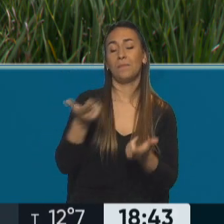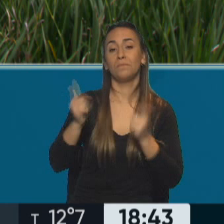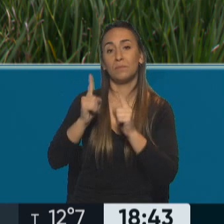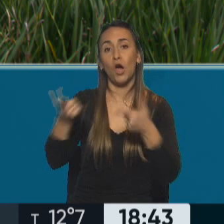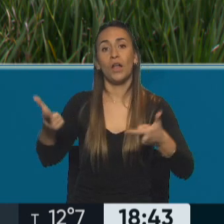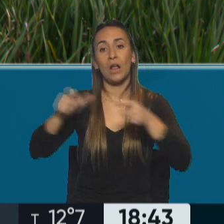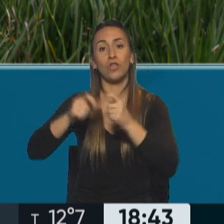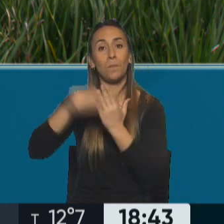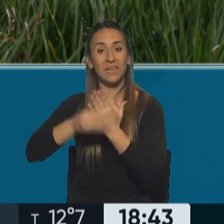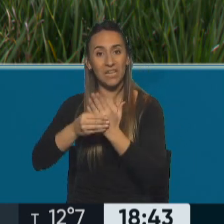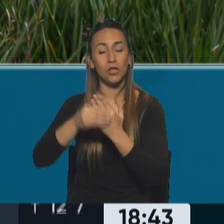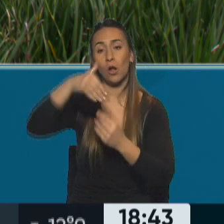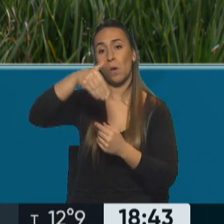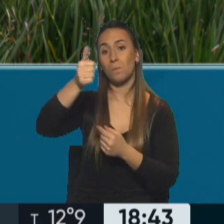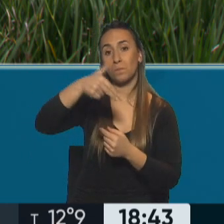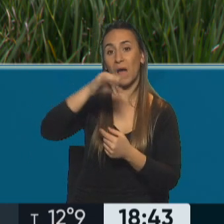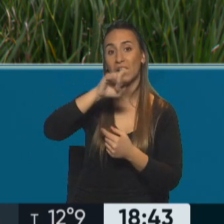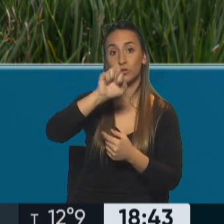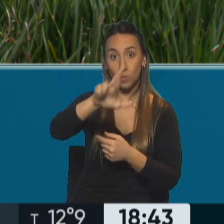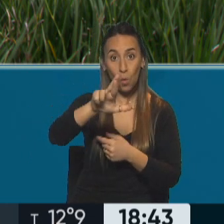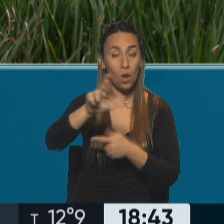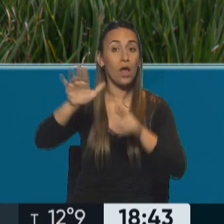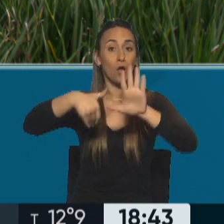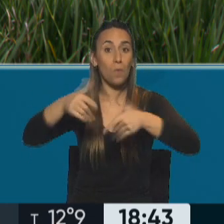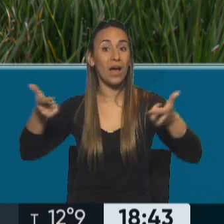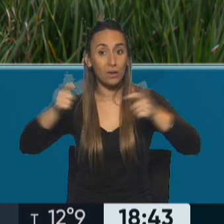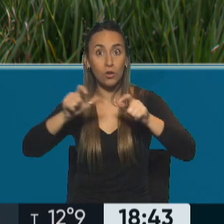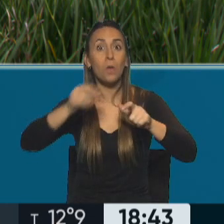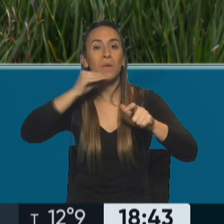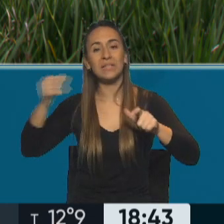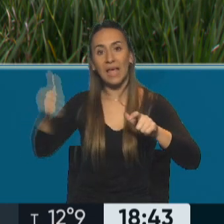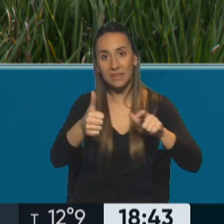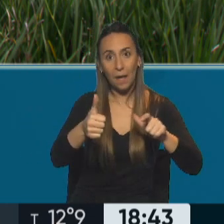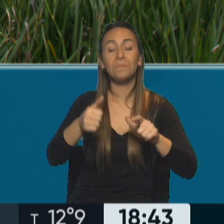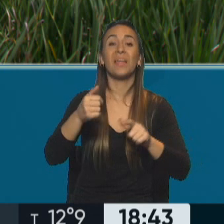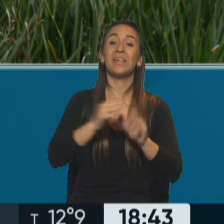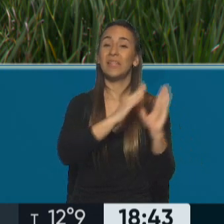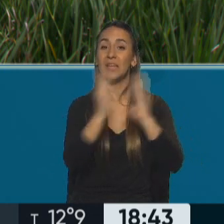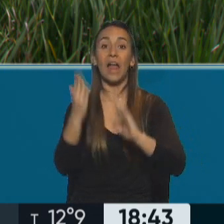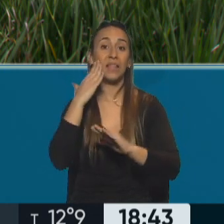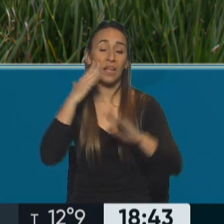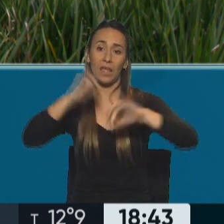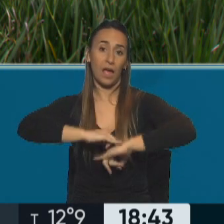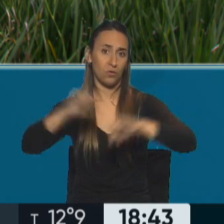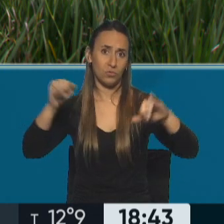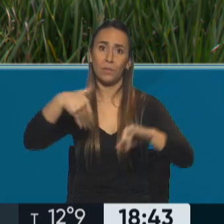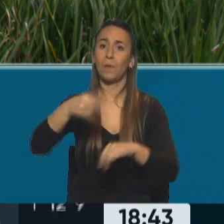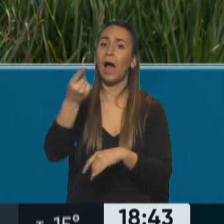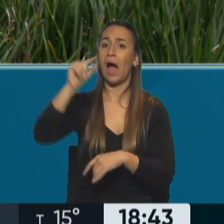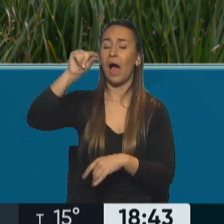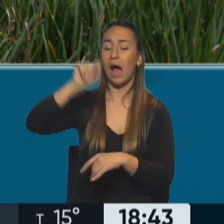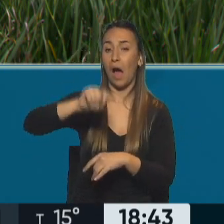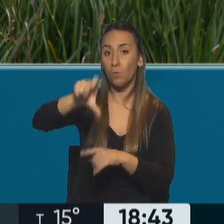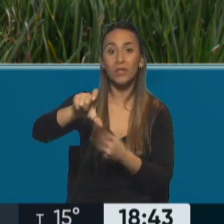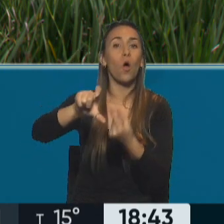encabezar Juan Manzur. Y por la tarde va a dar a conocer el índice de aumento, la actualización